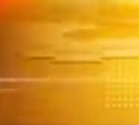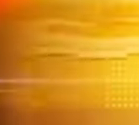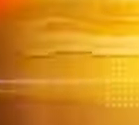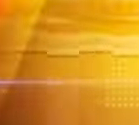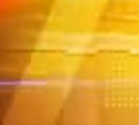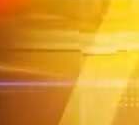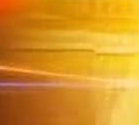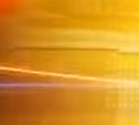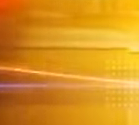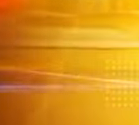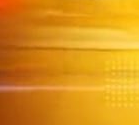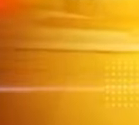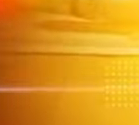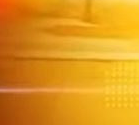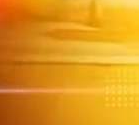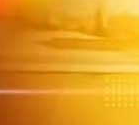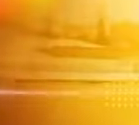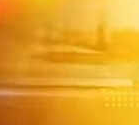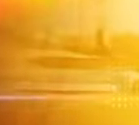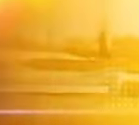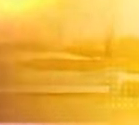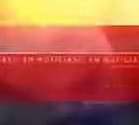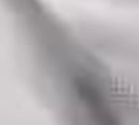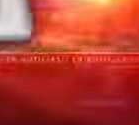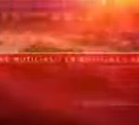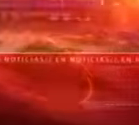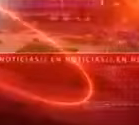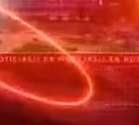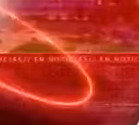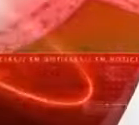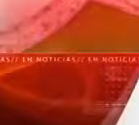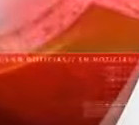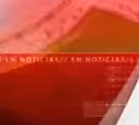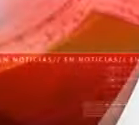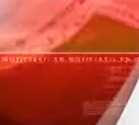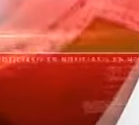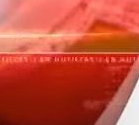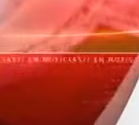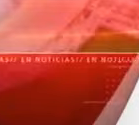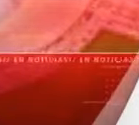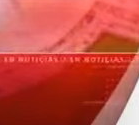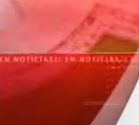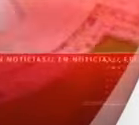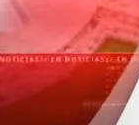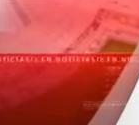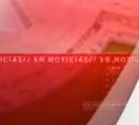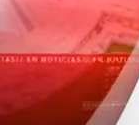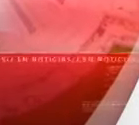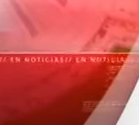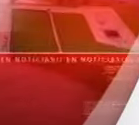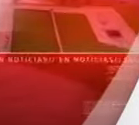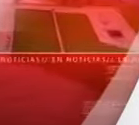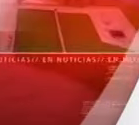Las disponibles de camas, 5%. 800, 173.000.